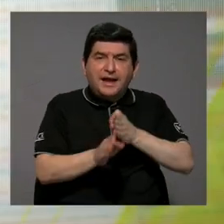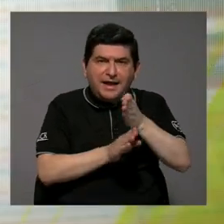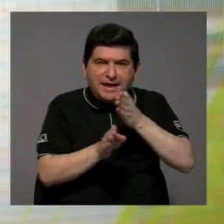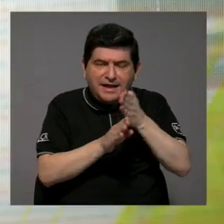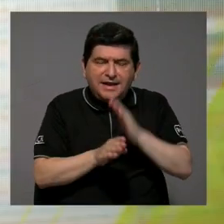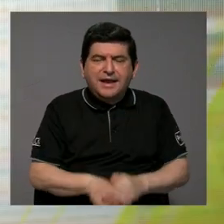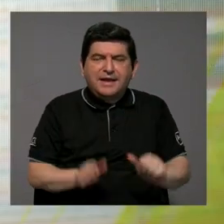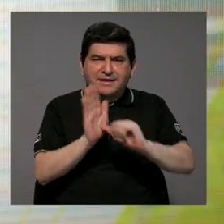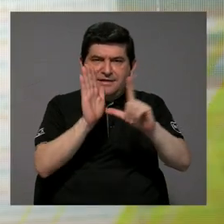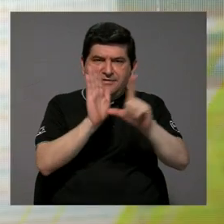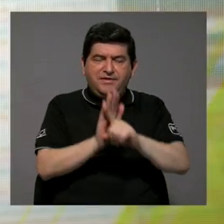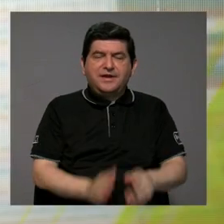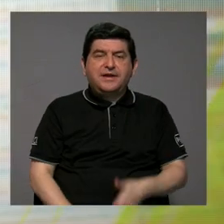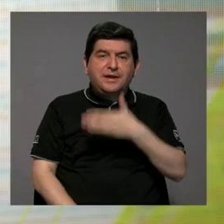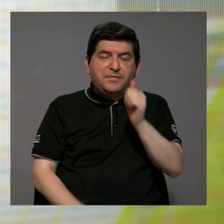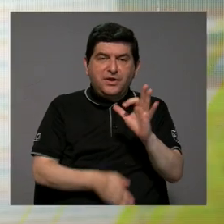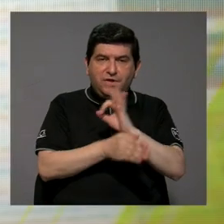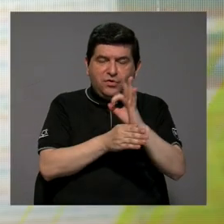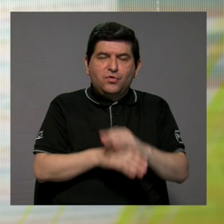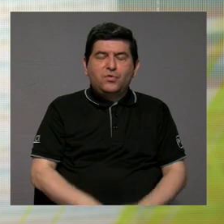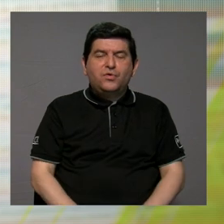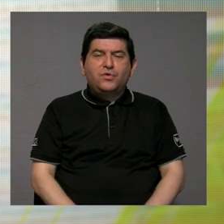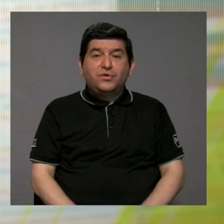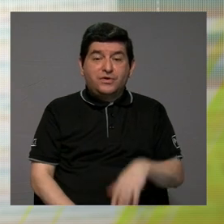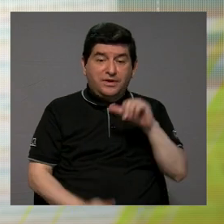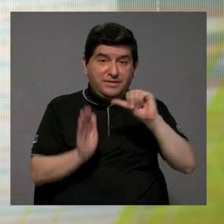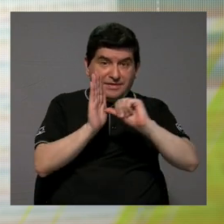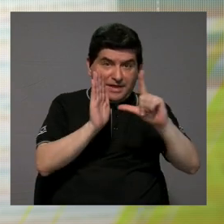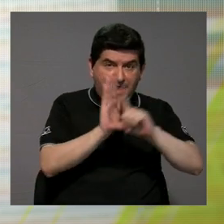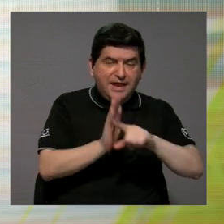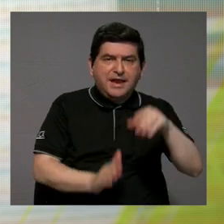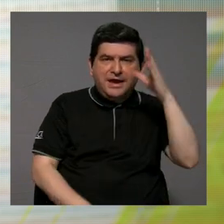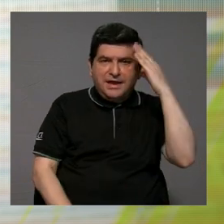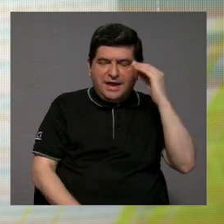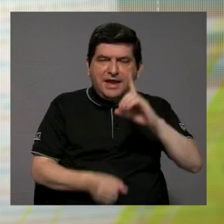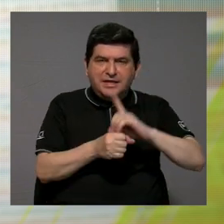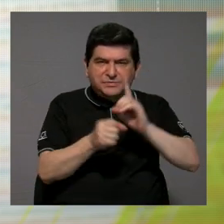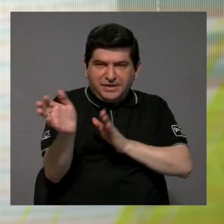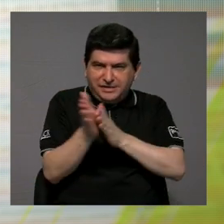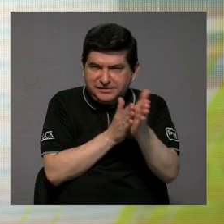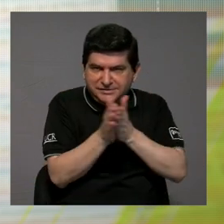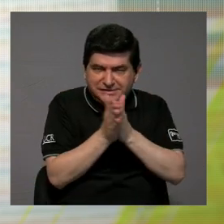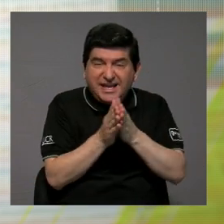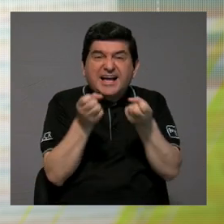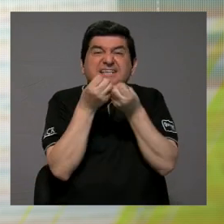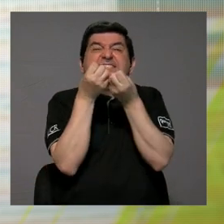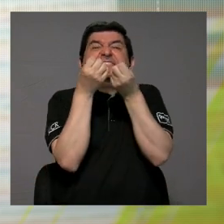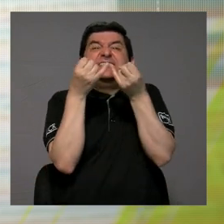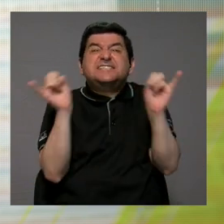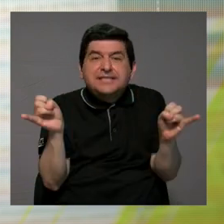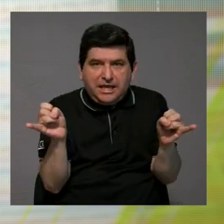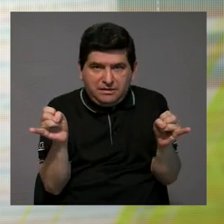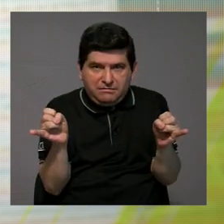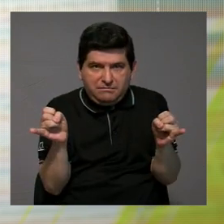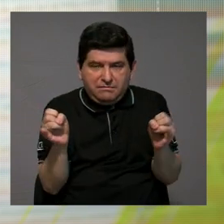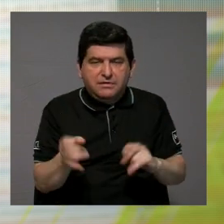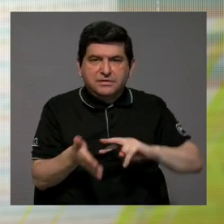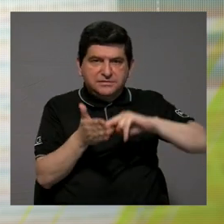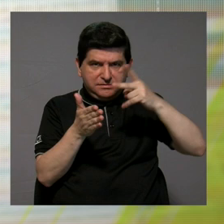mejorar el desempeño legislativo, para mejorar la experiencia acumulada de las y los diputados, sin que eso